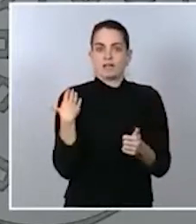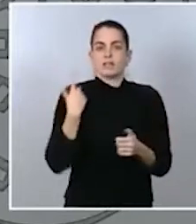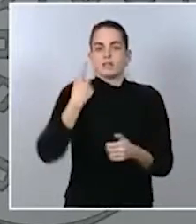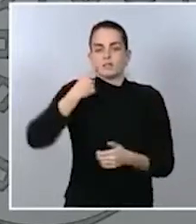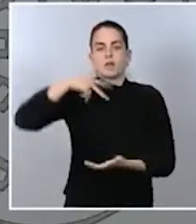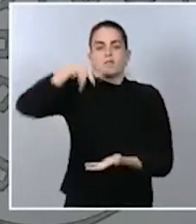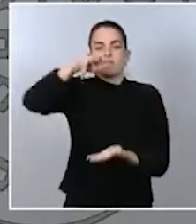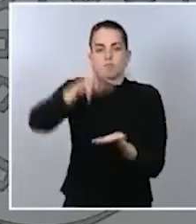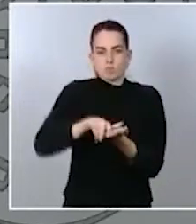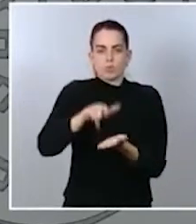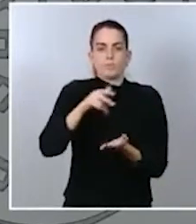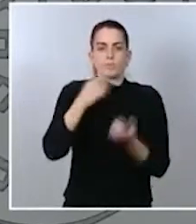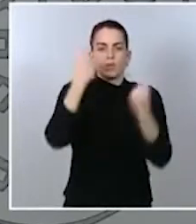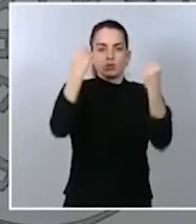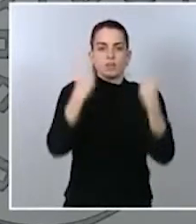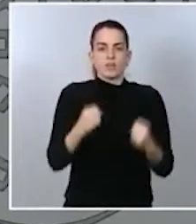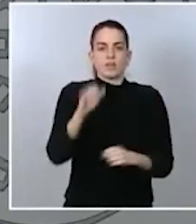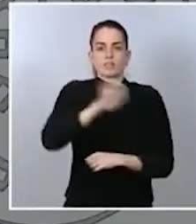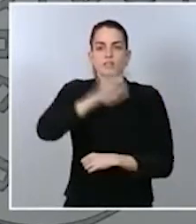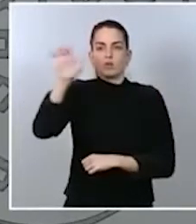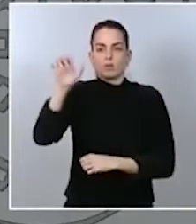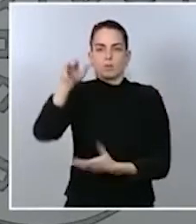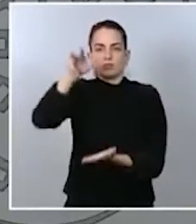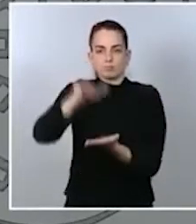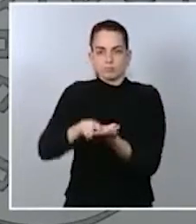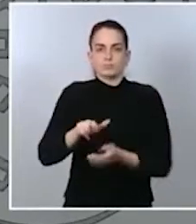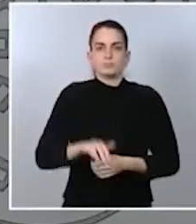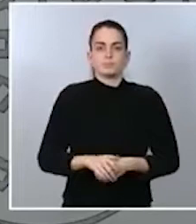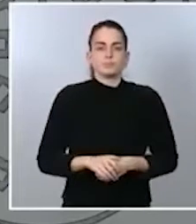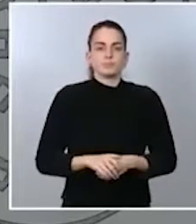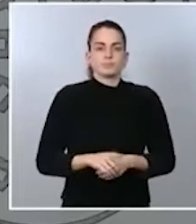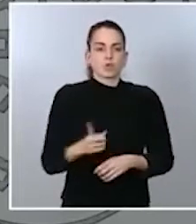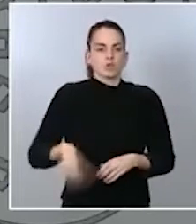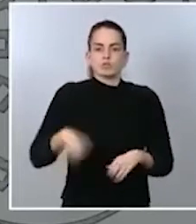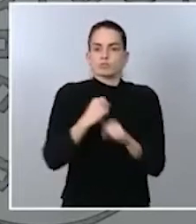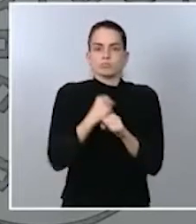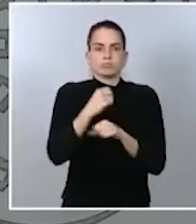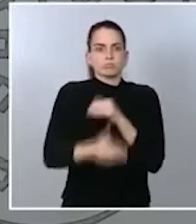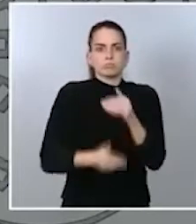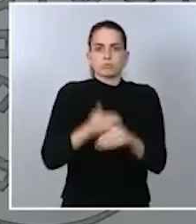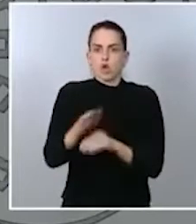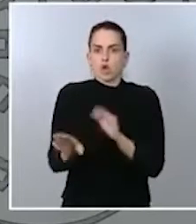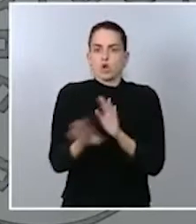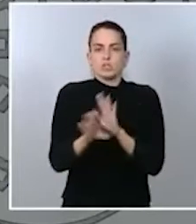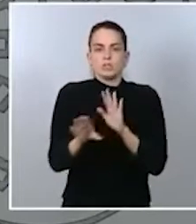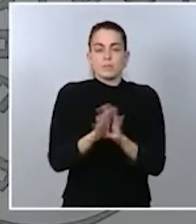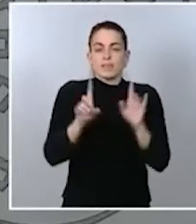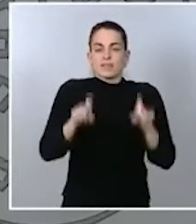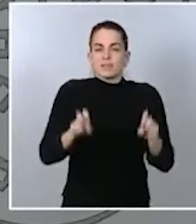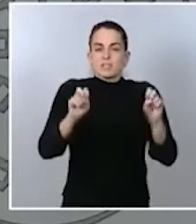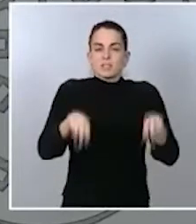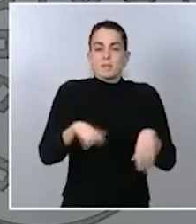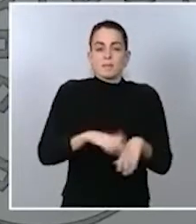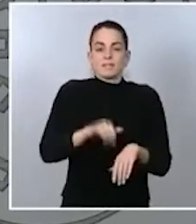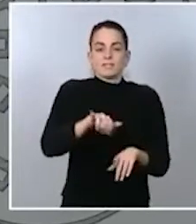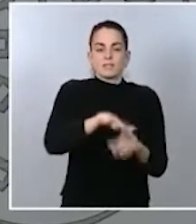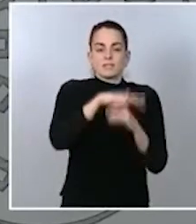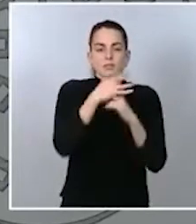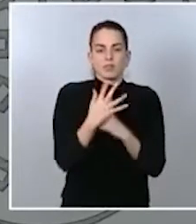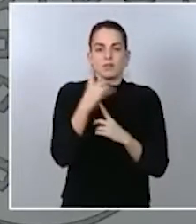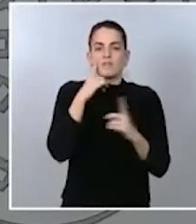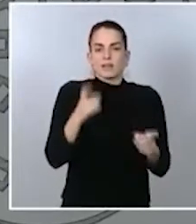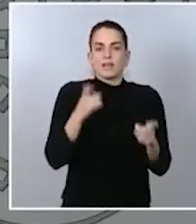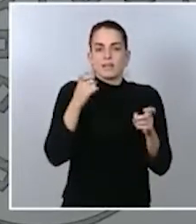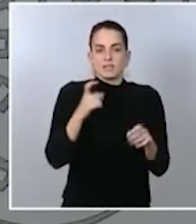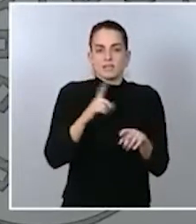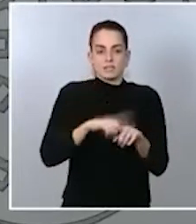autoridades europeas. De manera que seguiremos trabajando sin descanso para que esta situación ocupe el menor plazo de